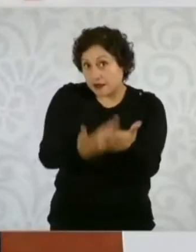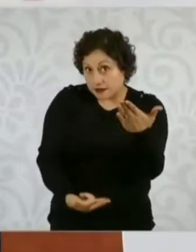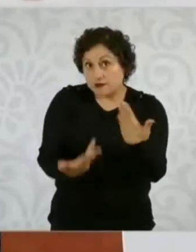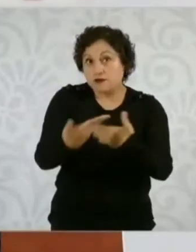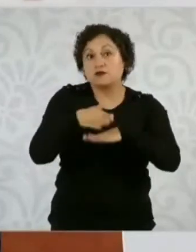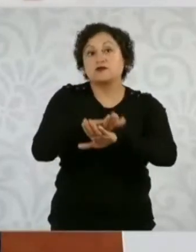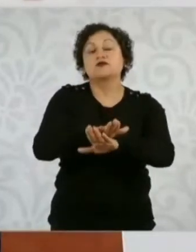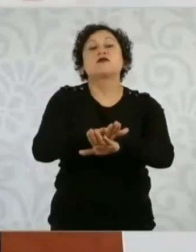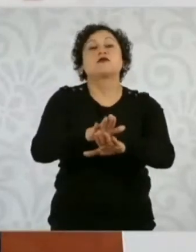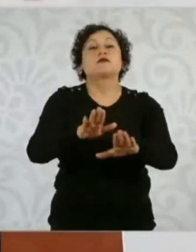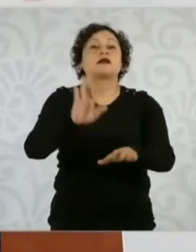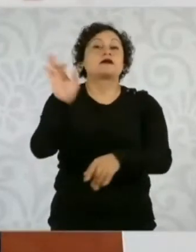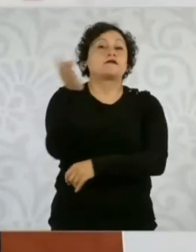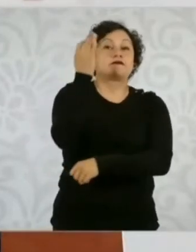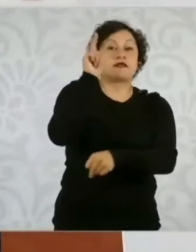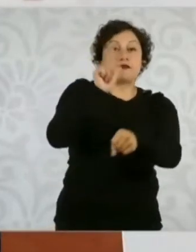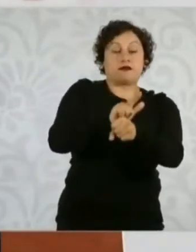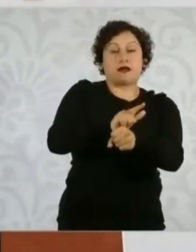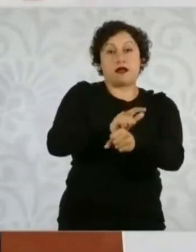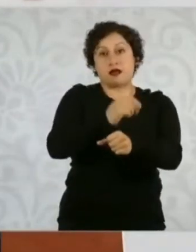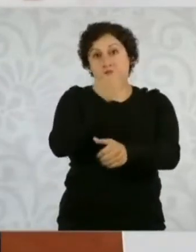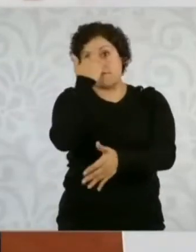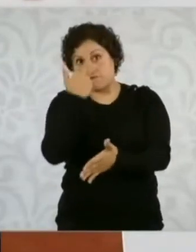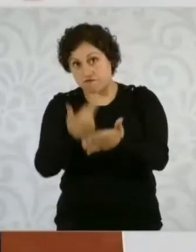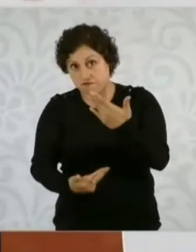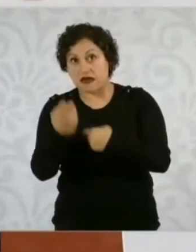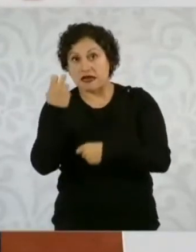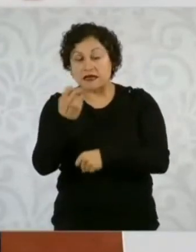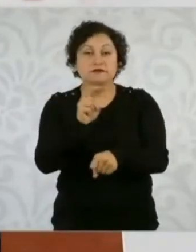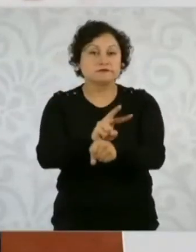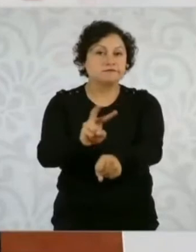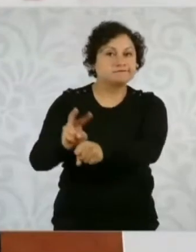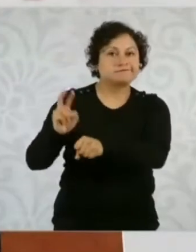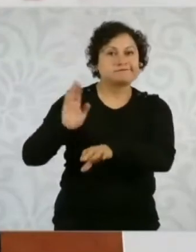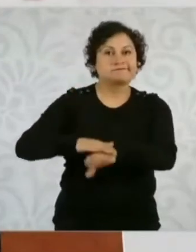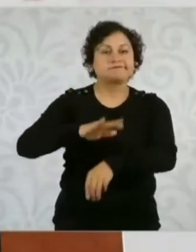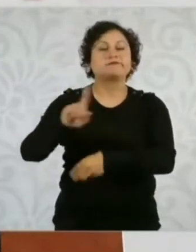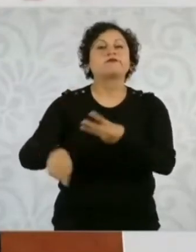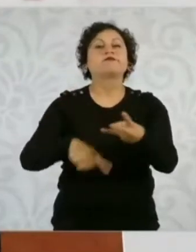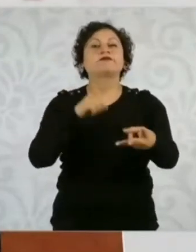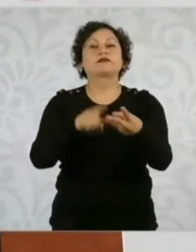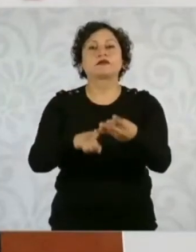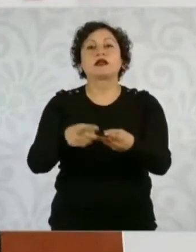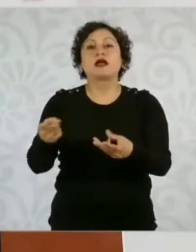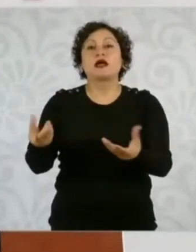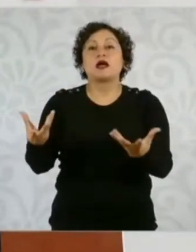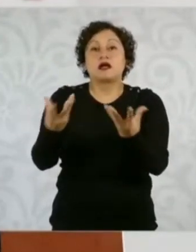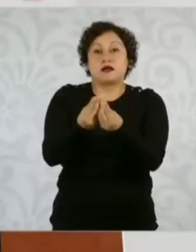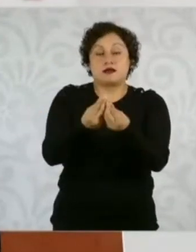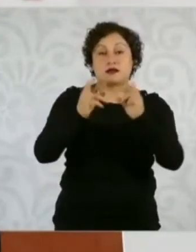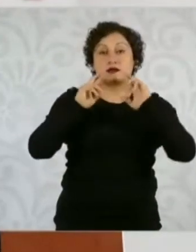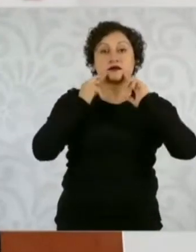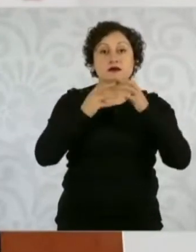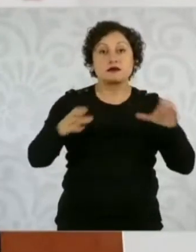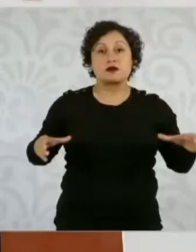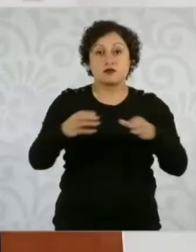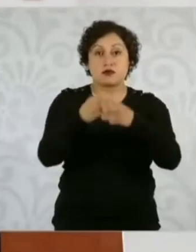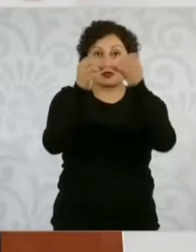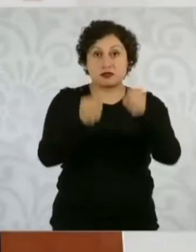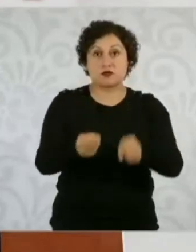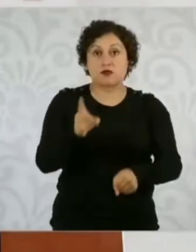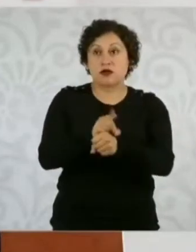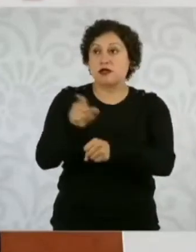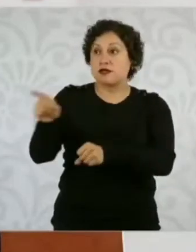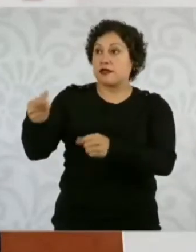los delitos del fuero federal. También hay un representante de la Fiscalía General de la República ya de manera permanente en el